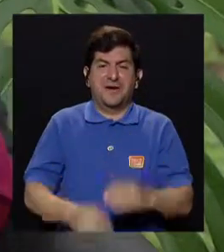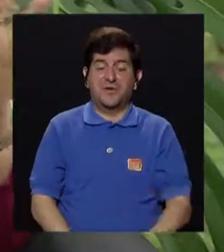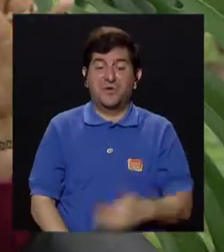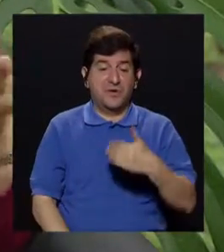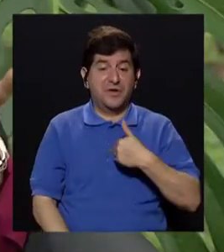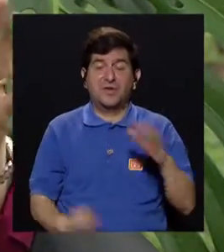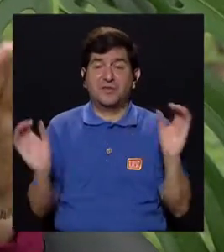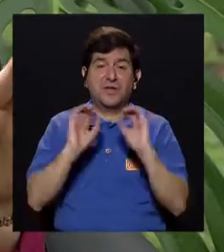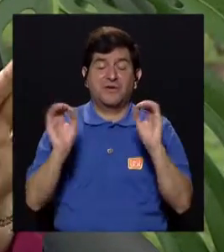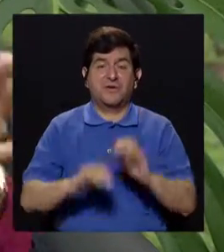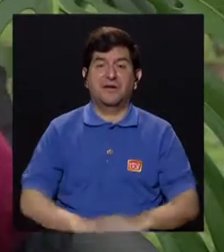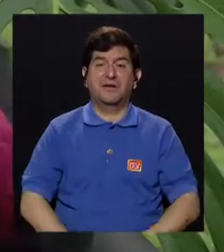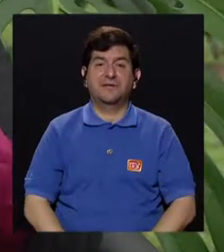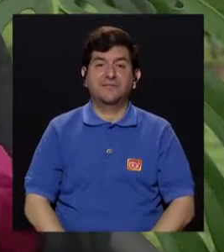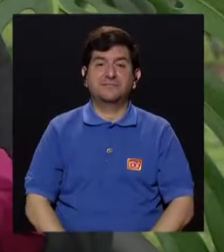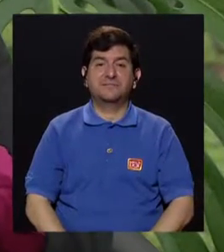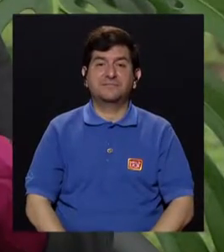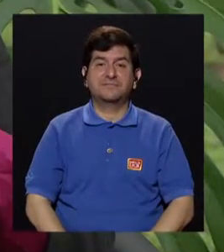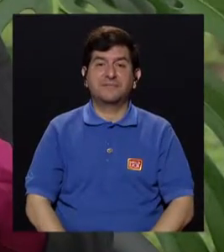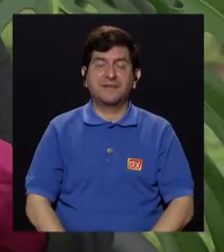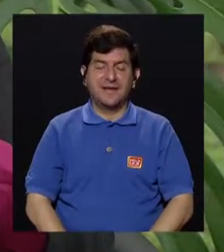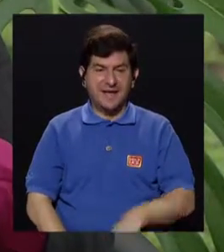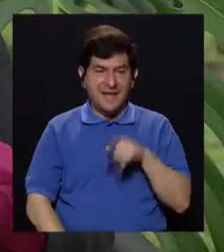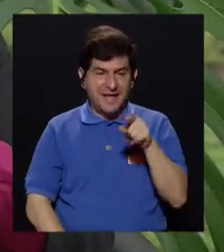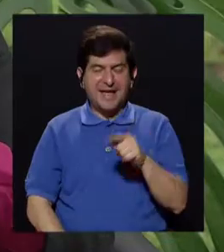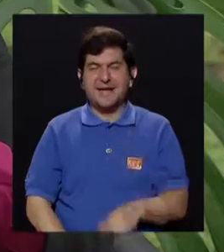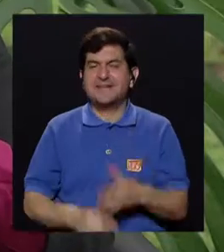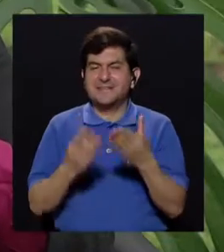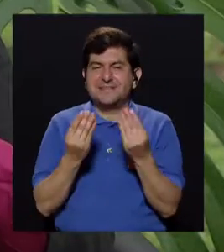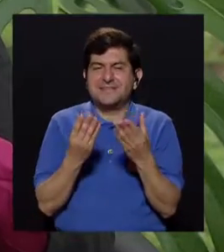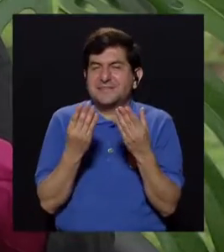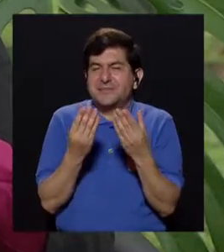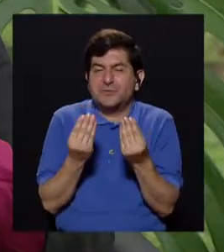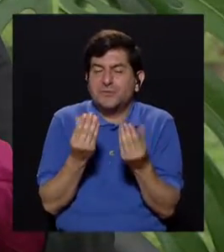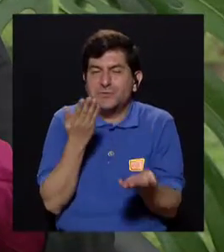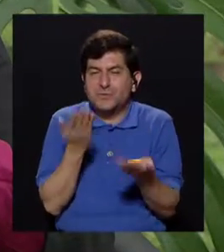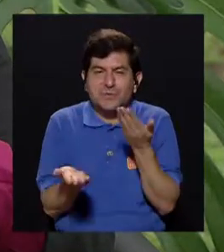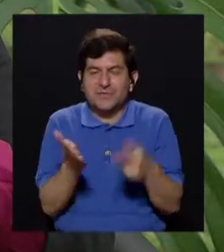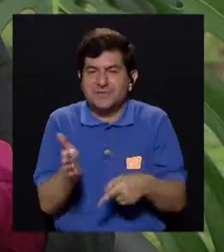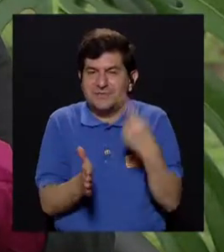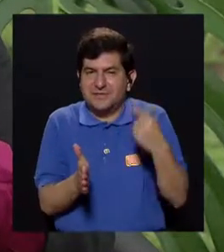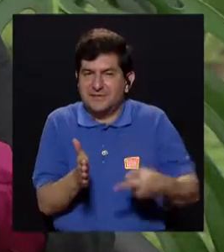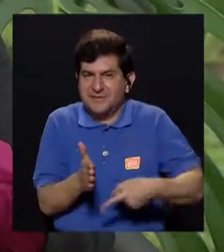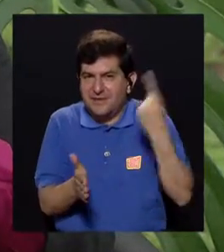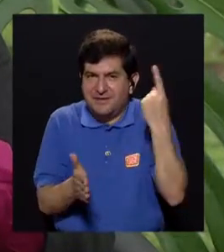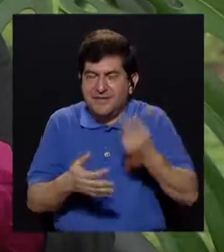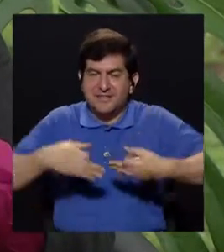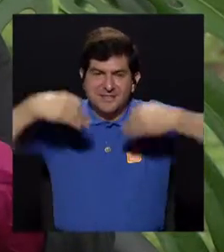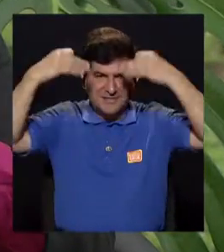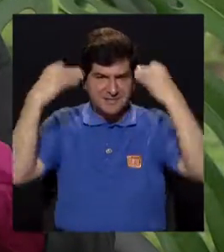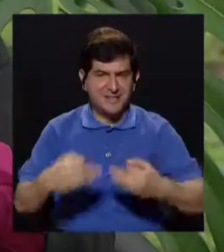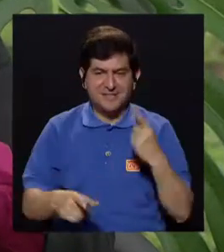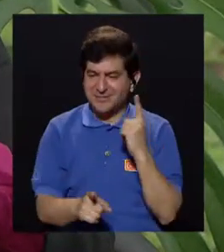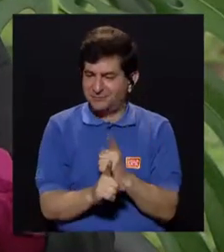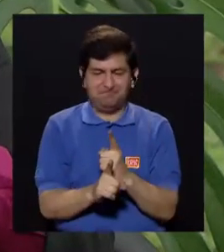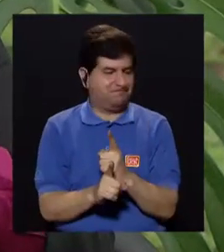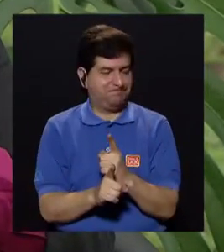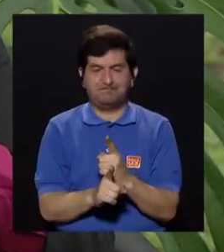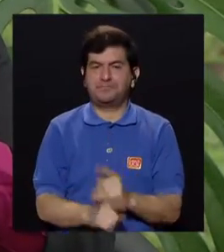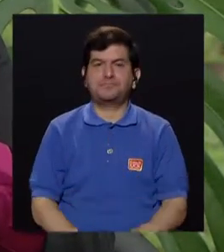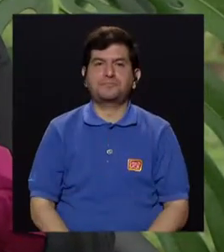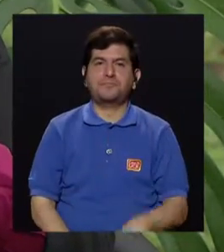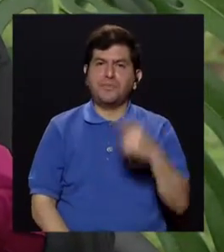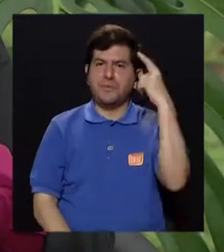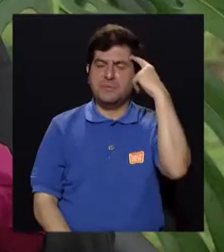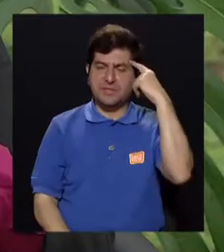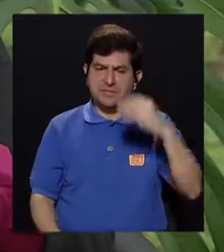además no tengo nada, fui y salí bien. Ese susto nos lleva a tomar a veces decisiones que no son correctas.